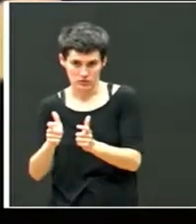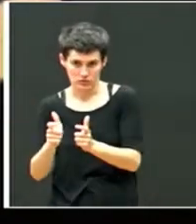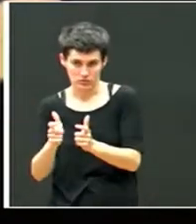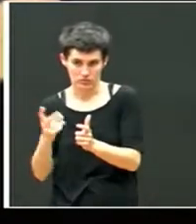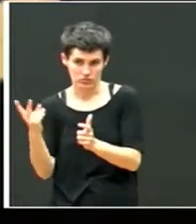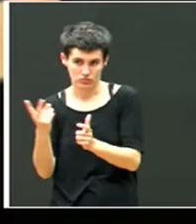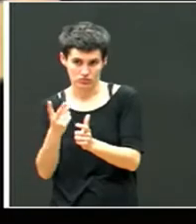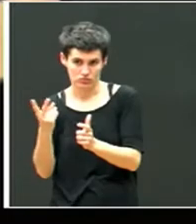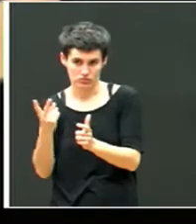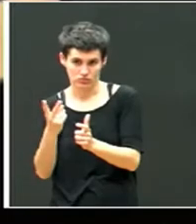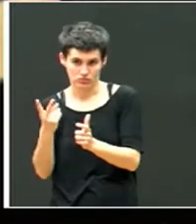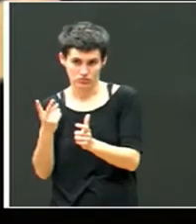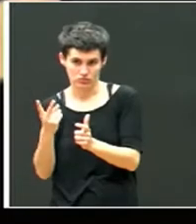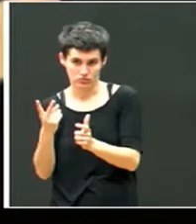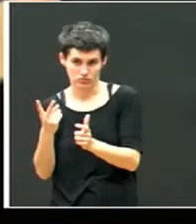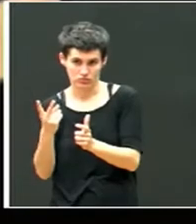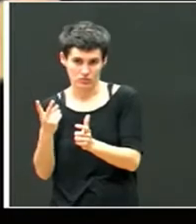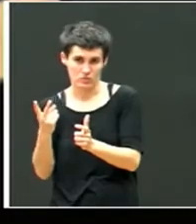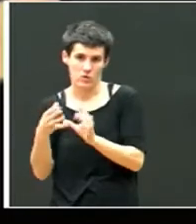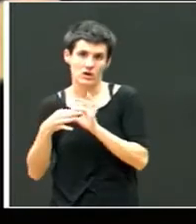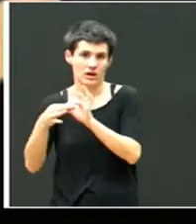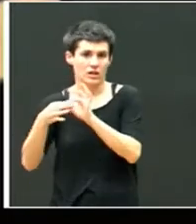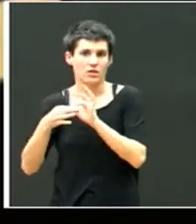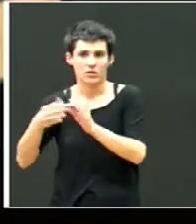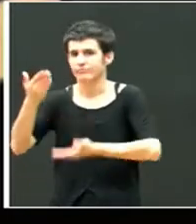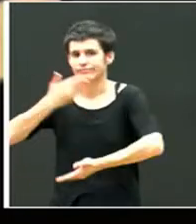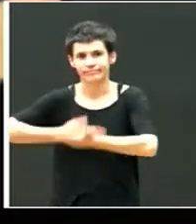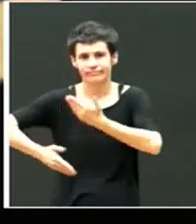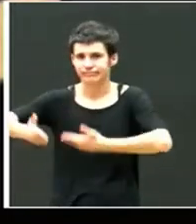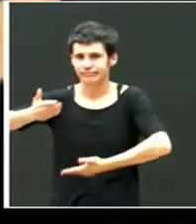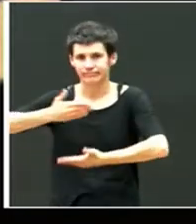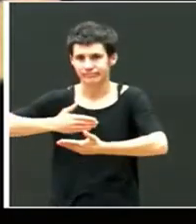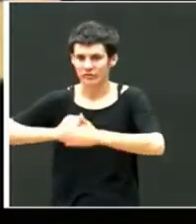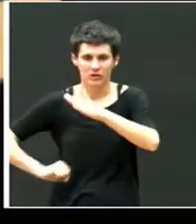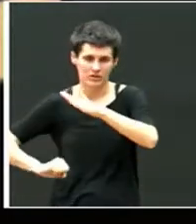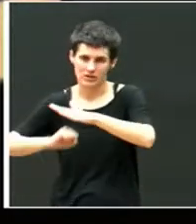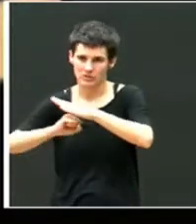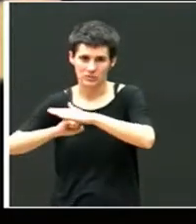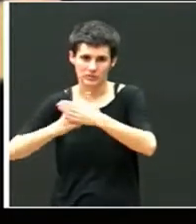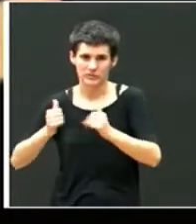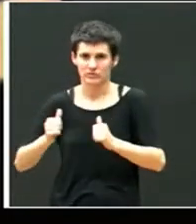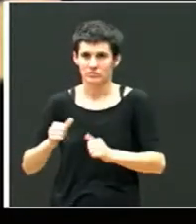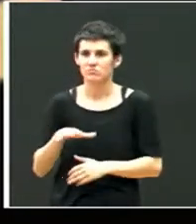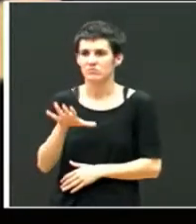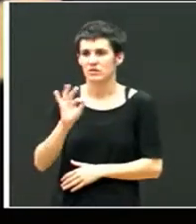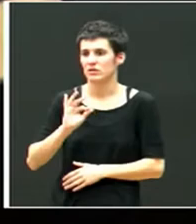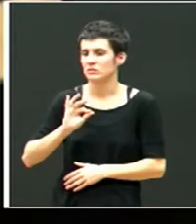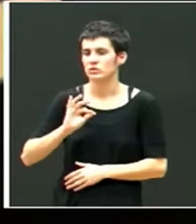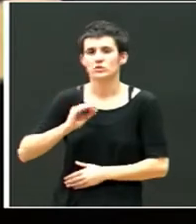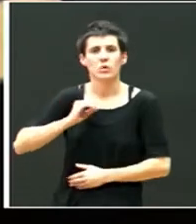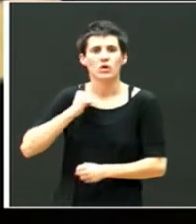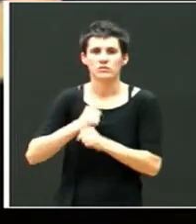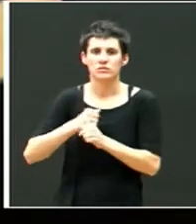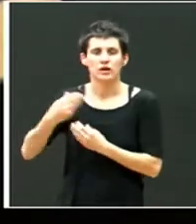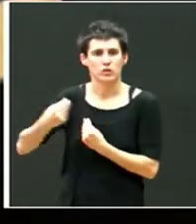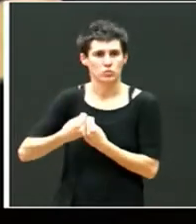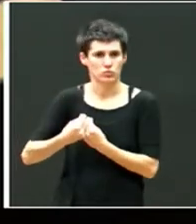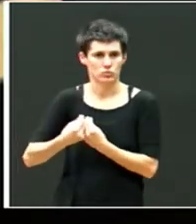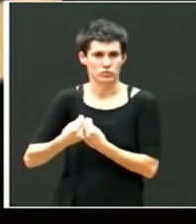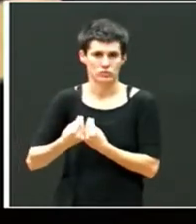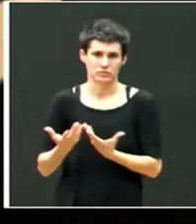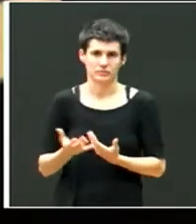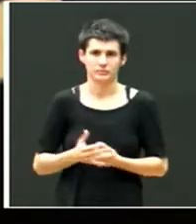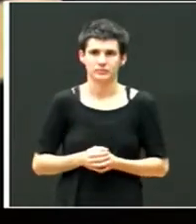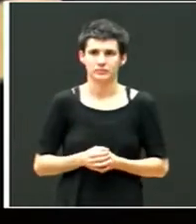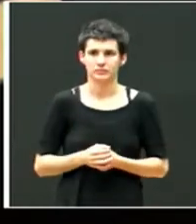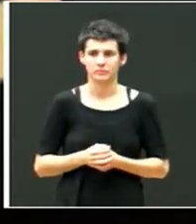desde el principio fue de entera colaboración. Y entonces decidimos trabajar de común acuerdo. Ellos fueron informados de